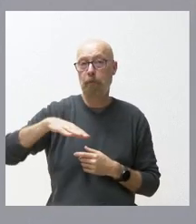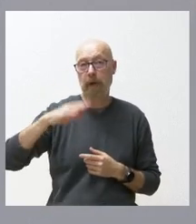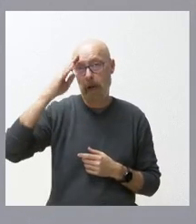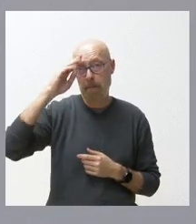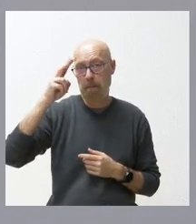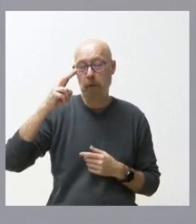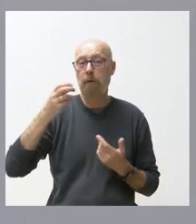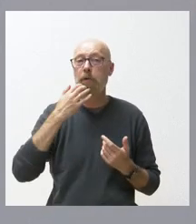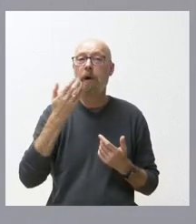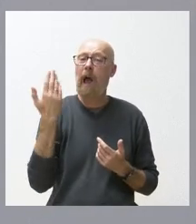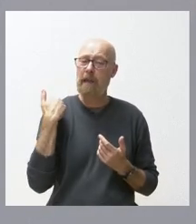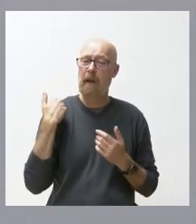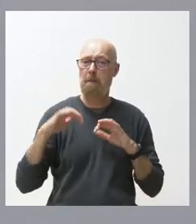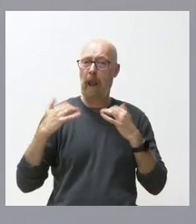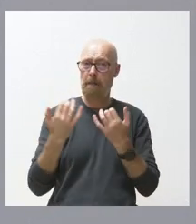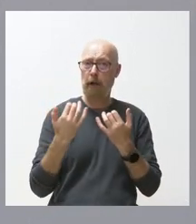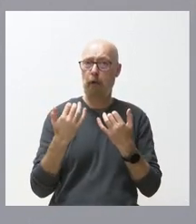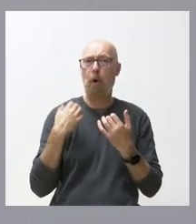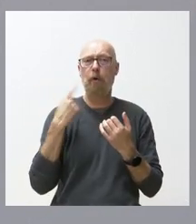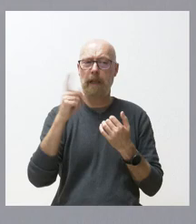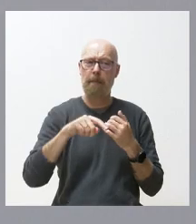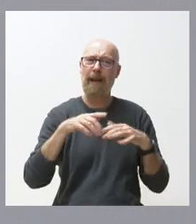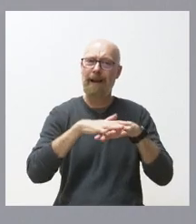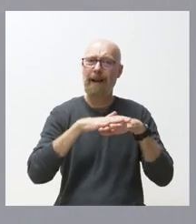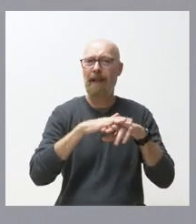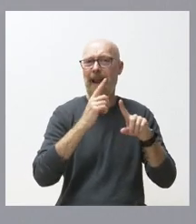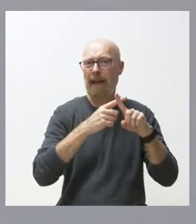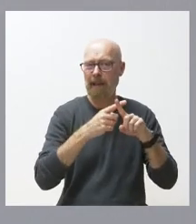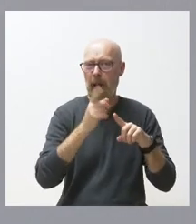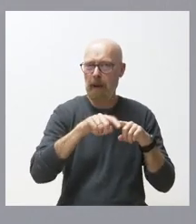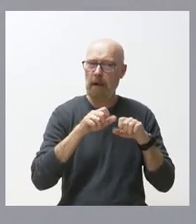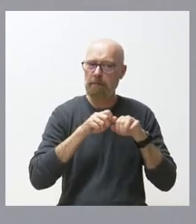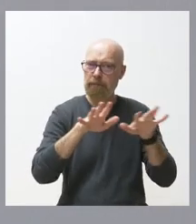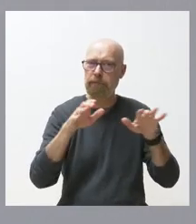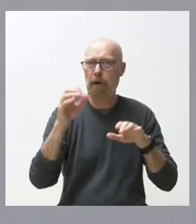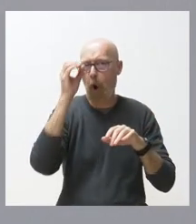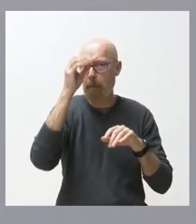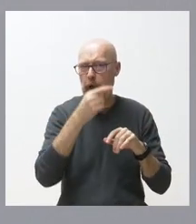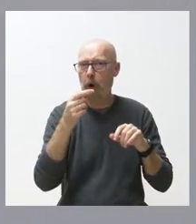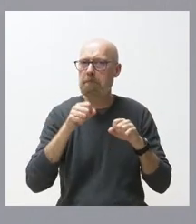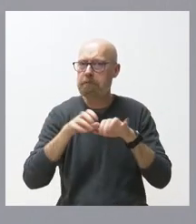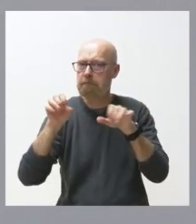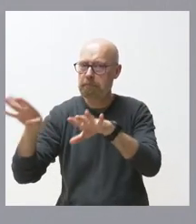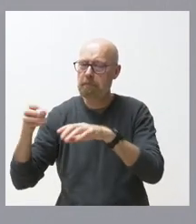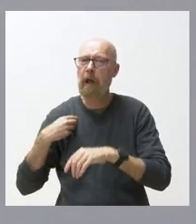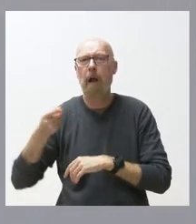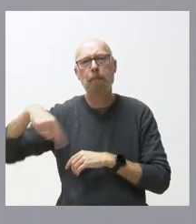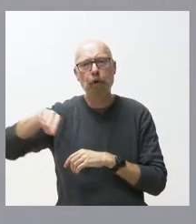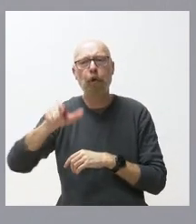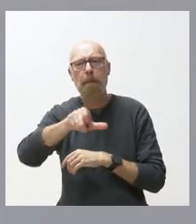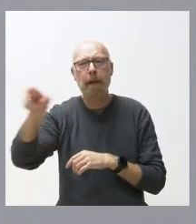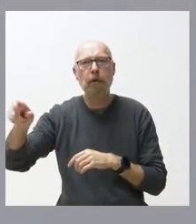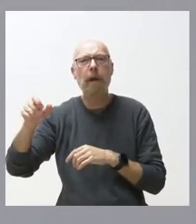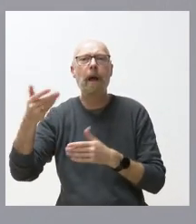lo veíamos también en la red social yo creo que son ustedes y los ciudadanos los que tienen que valorar las reacciones que tienen los partidos políticos y los grupos